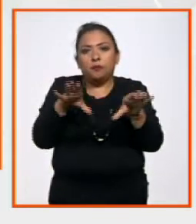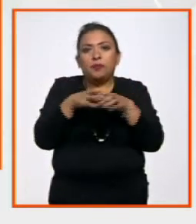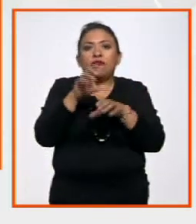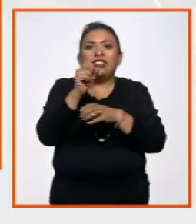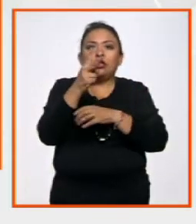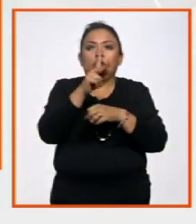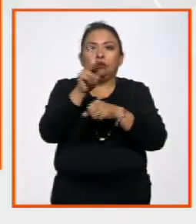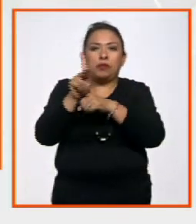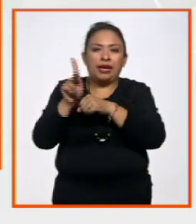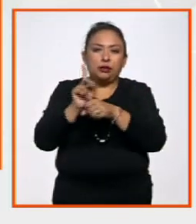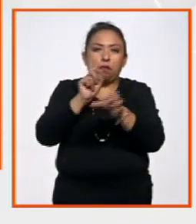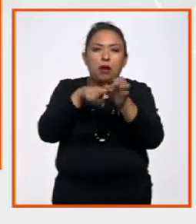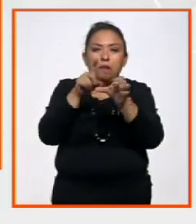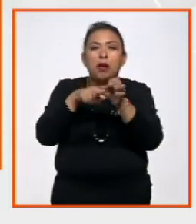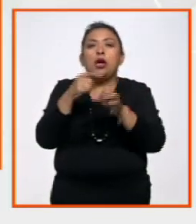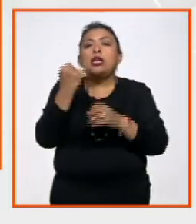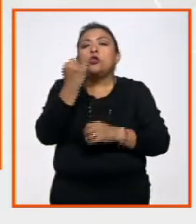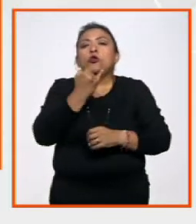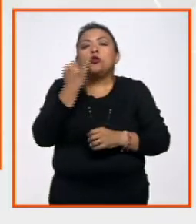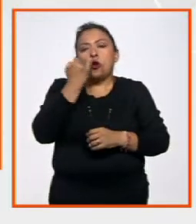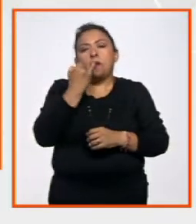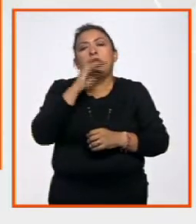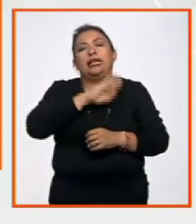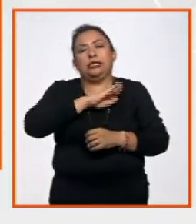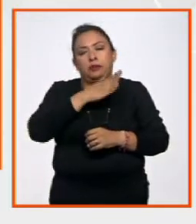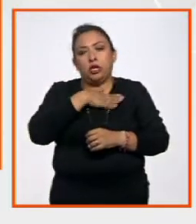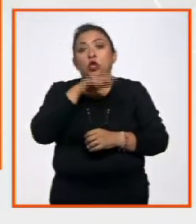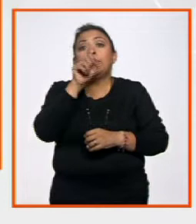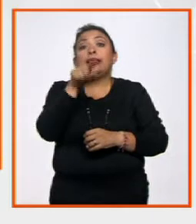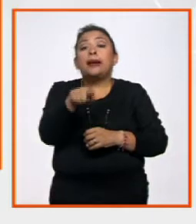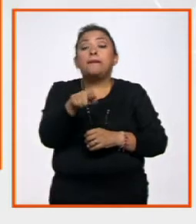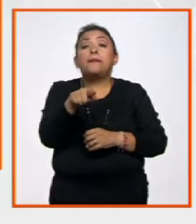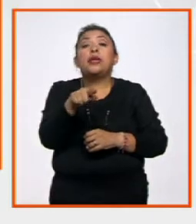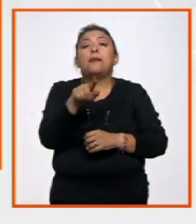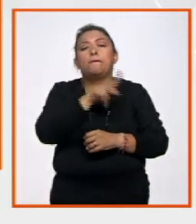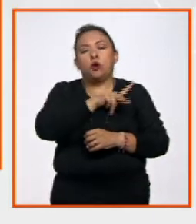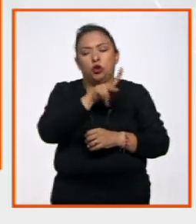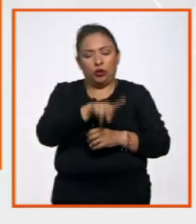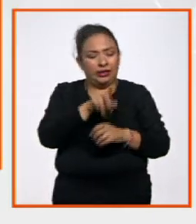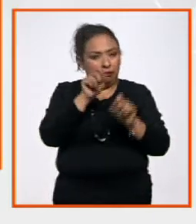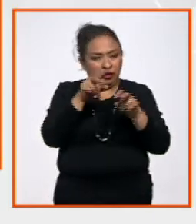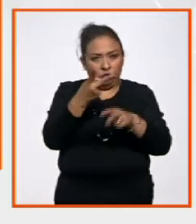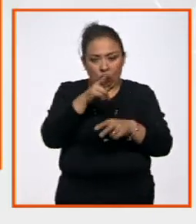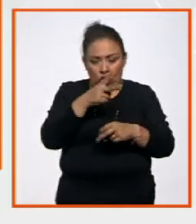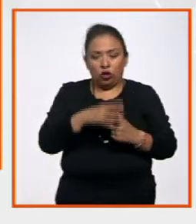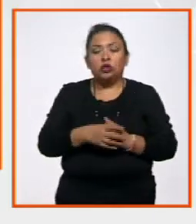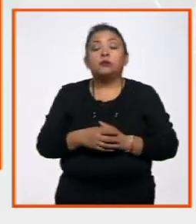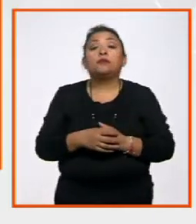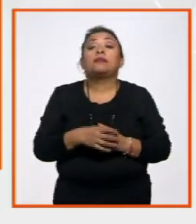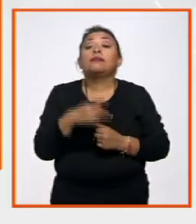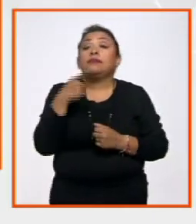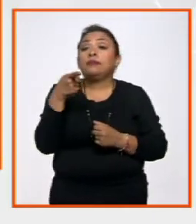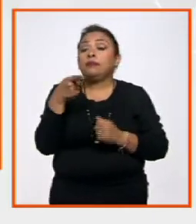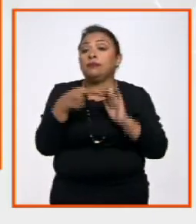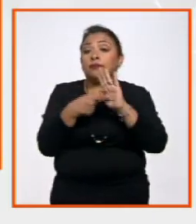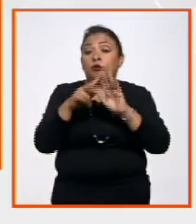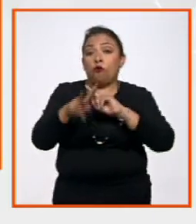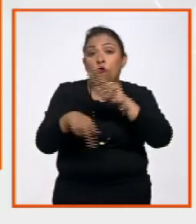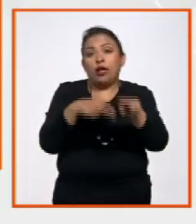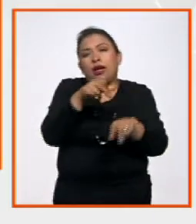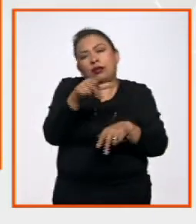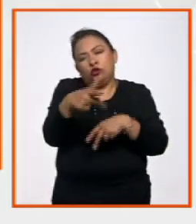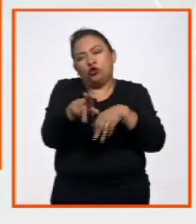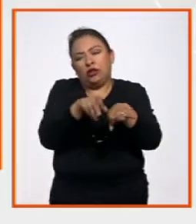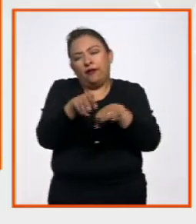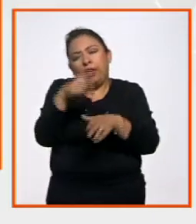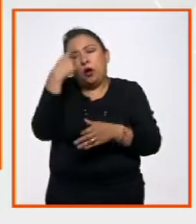22 países del habla hispana y también en portugués y su presencia, su